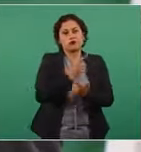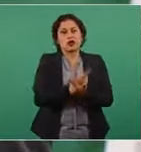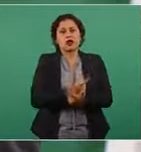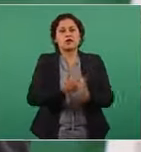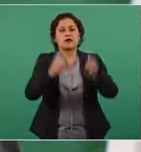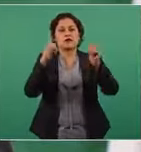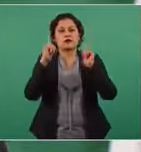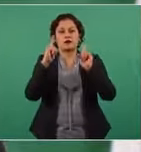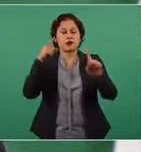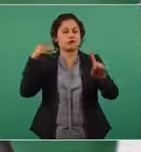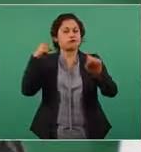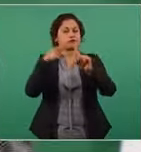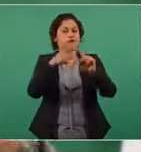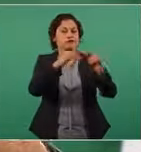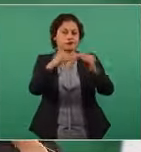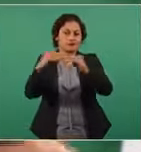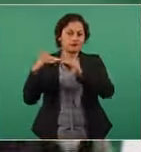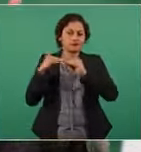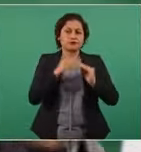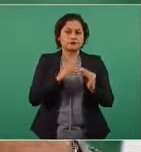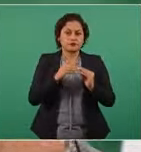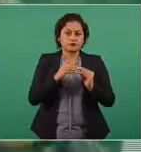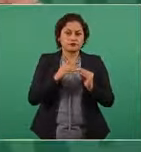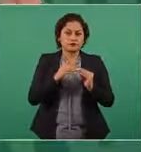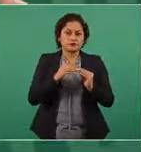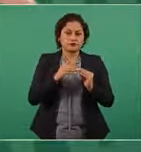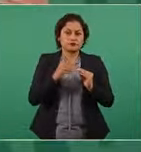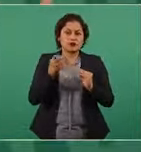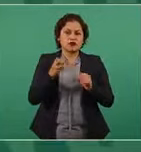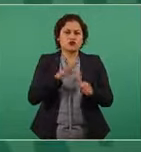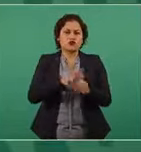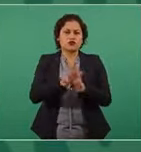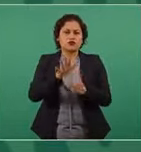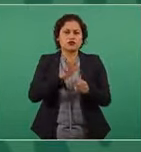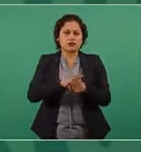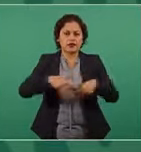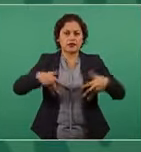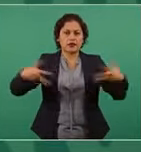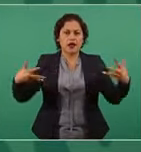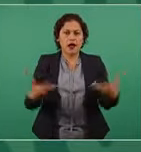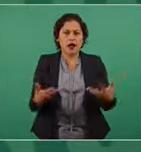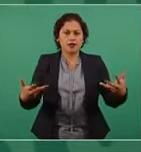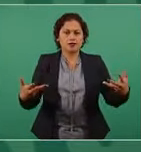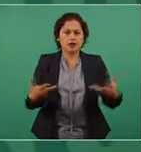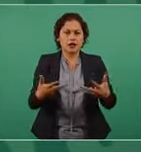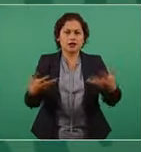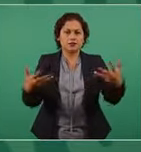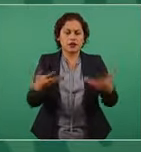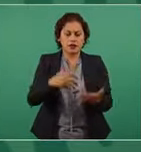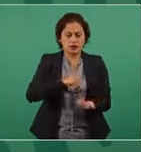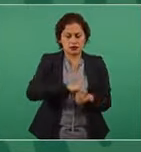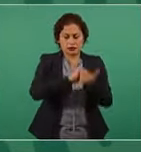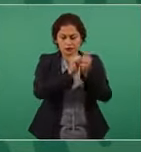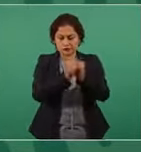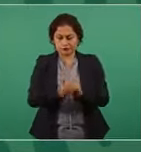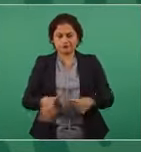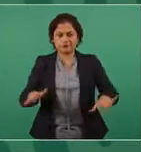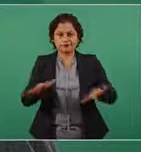democracia podía llevar a cabo la transformación